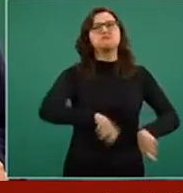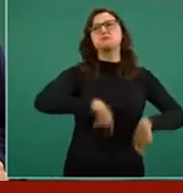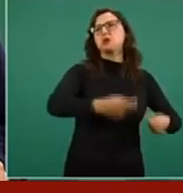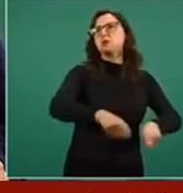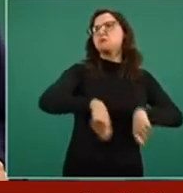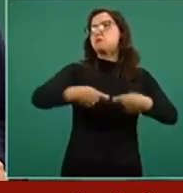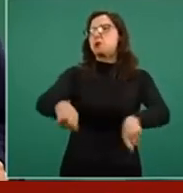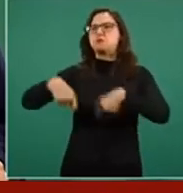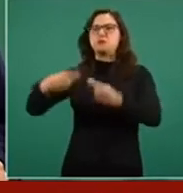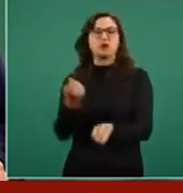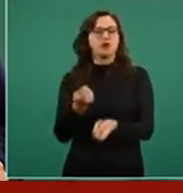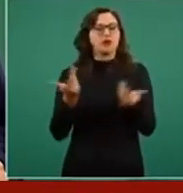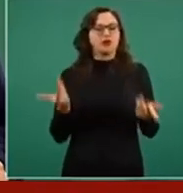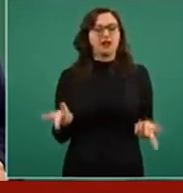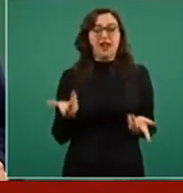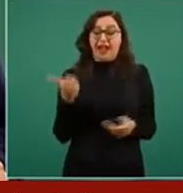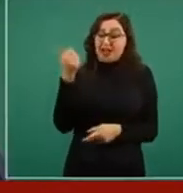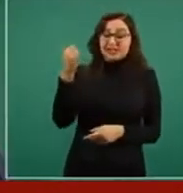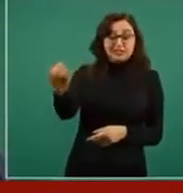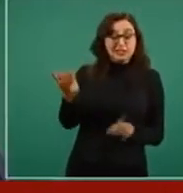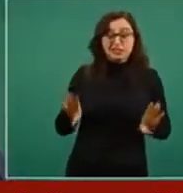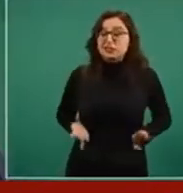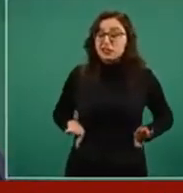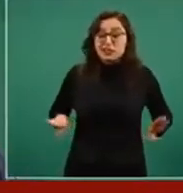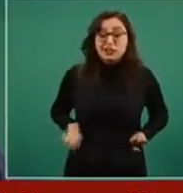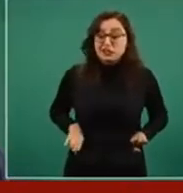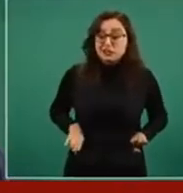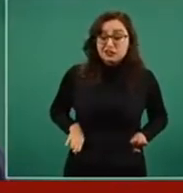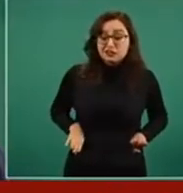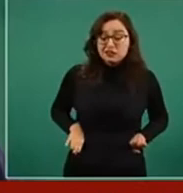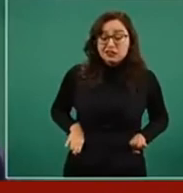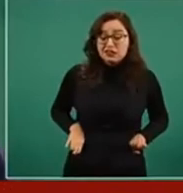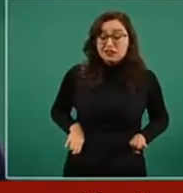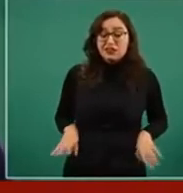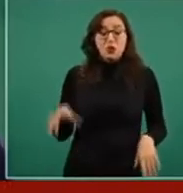Durante mucho tiempo, se